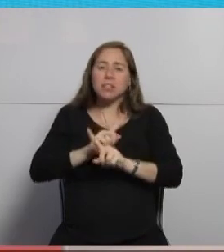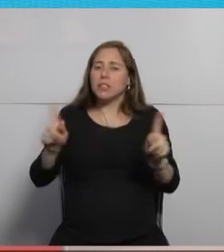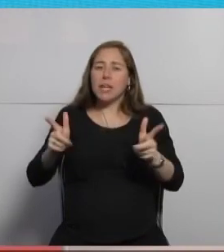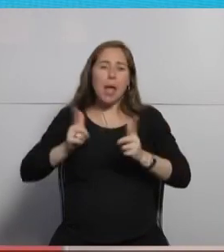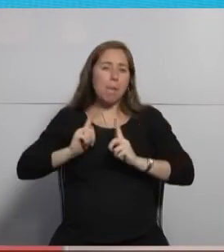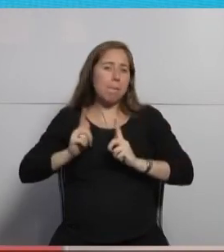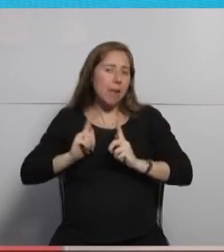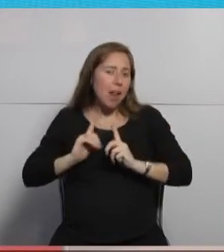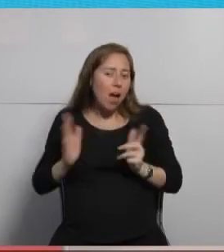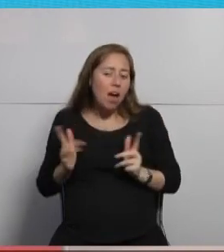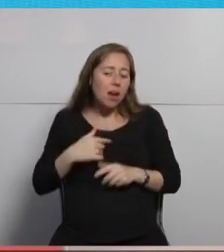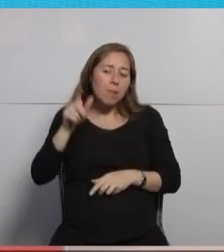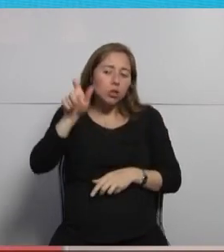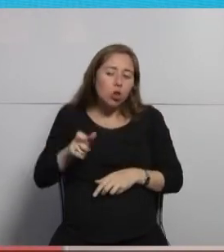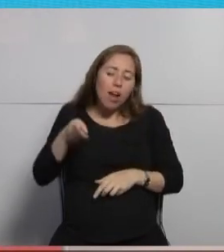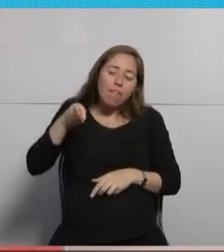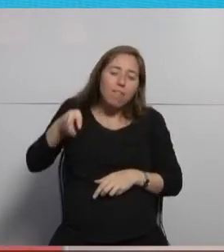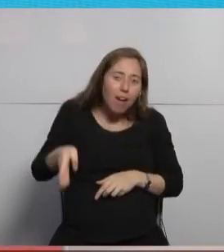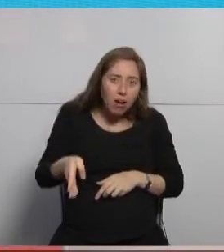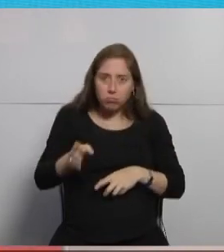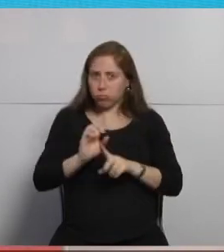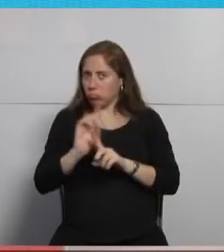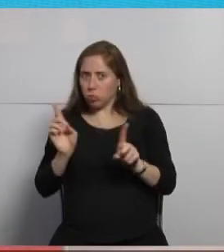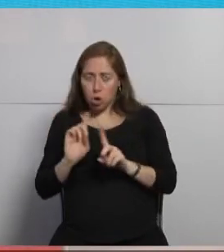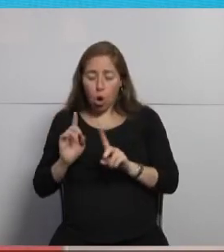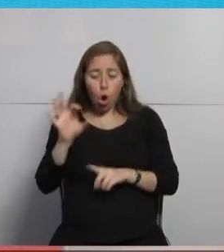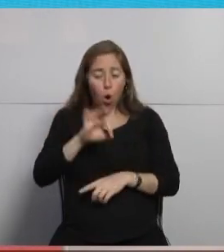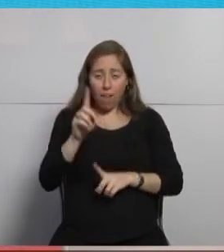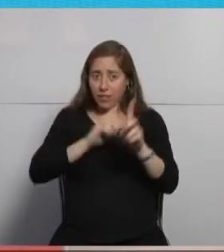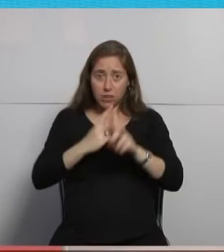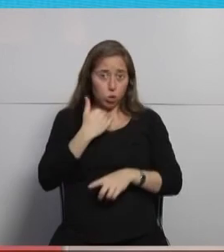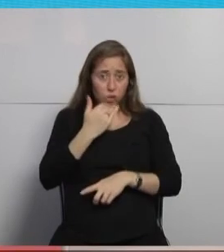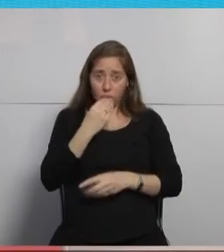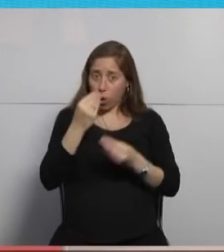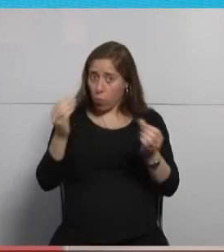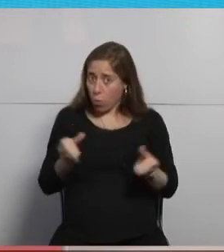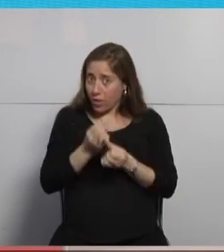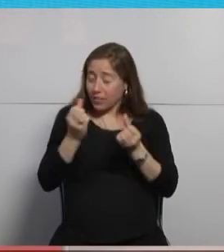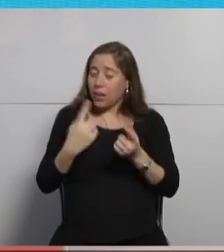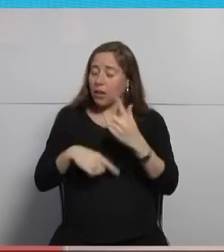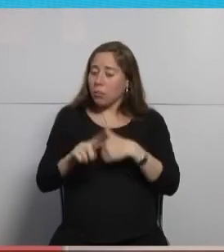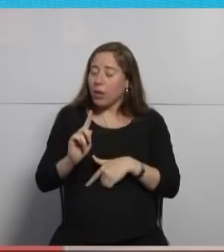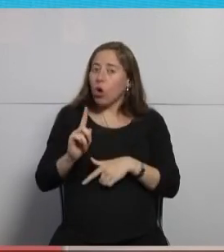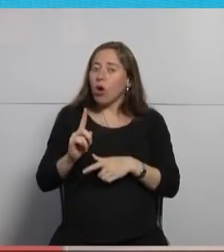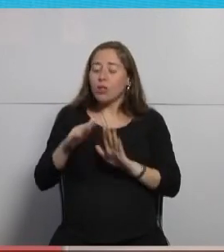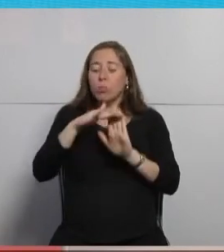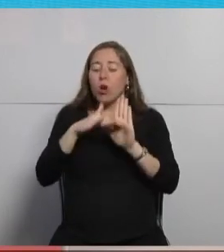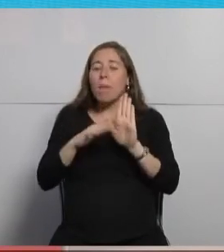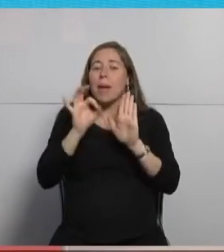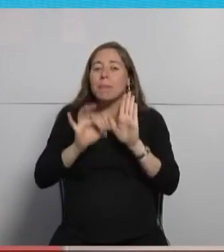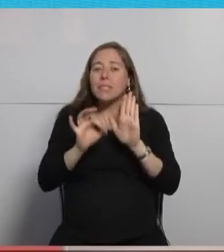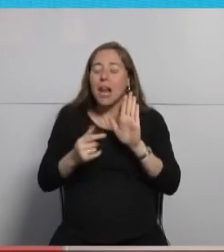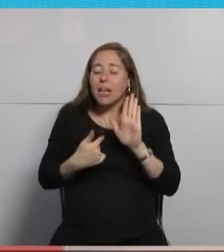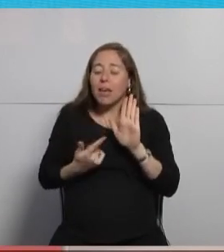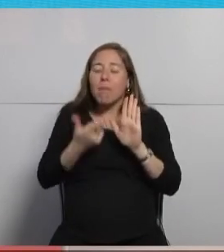a alguien que lo haga o sin tener que saber cómo hacerlo digamos es una facilidad que le están dando a los desarrolladores